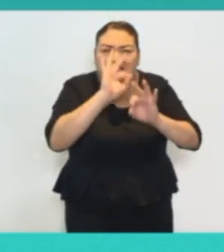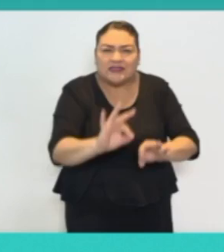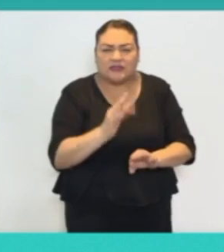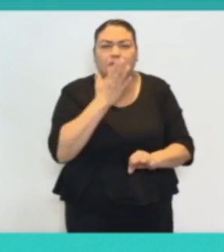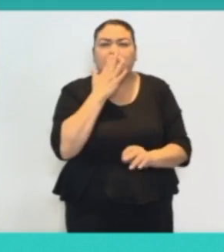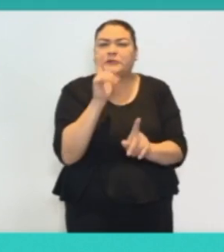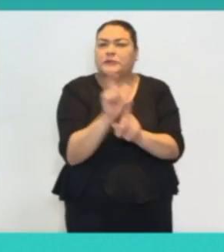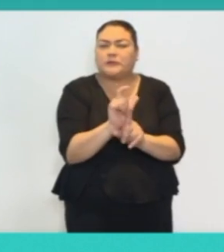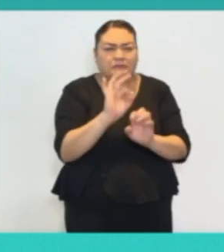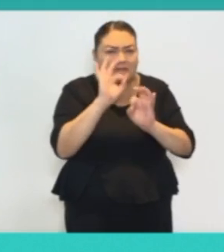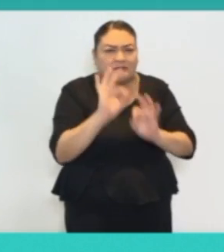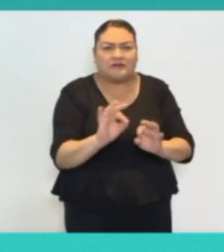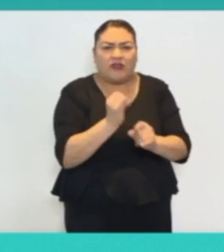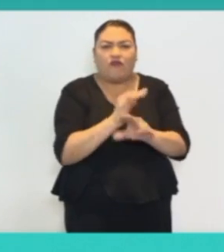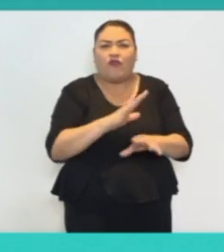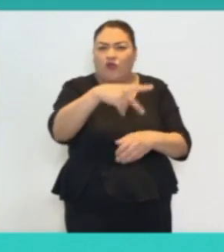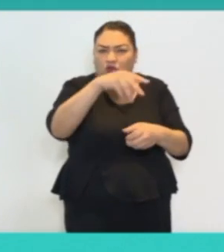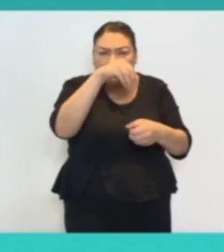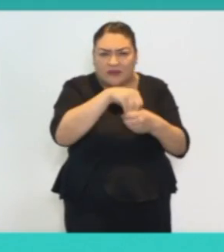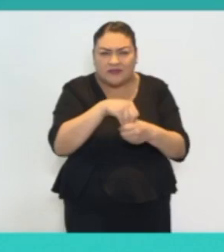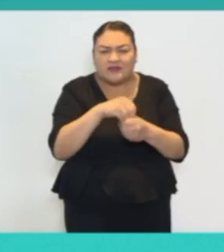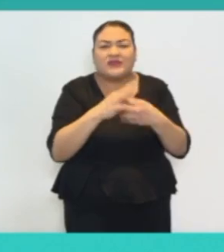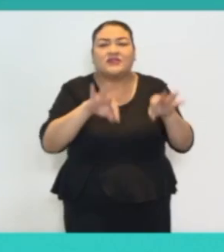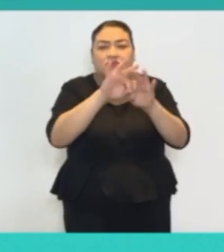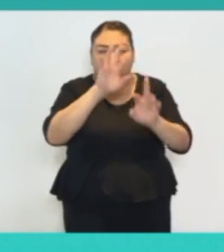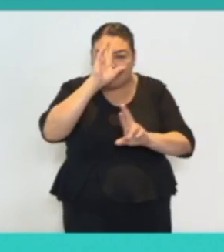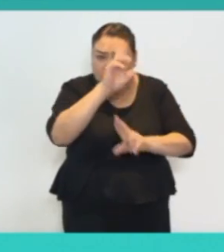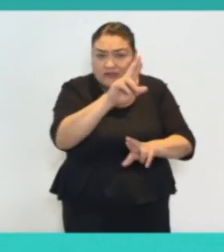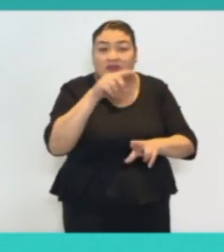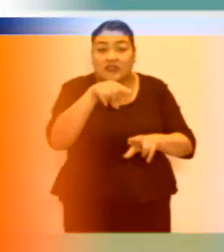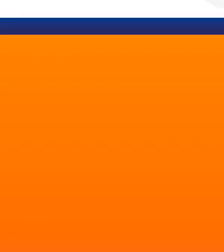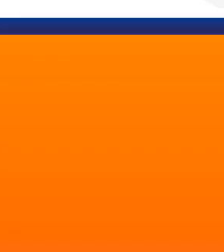eficaz y que sea, por consecuencia, referencial para el mundo.